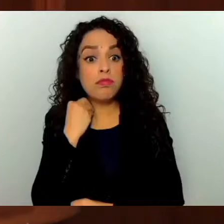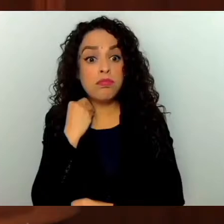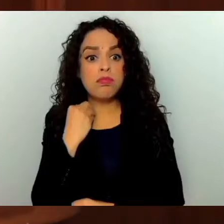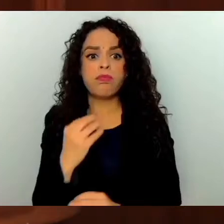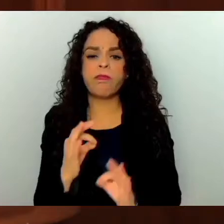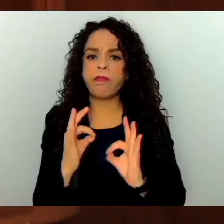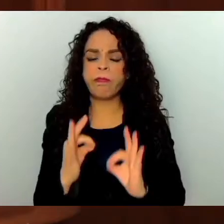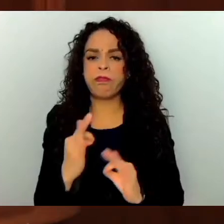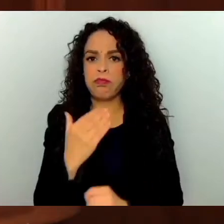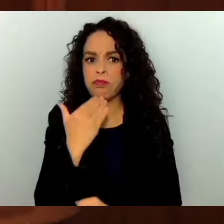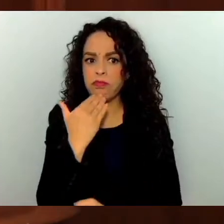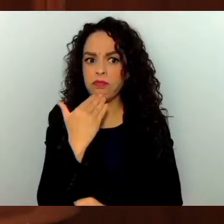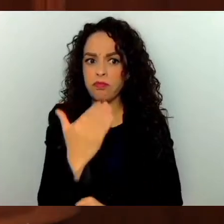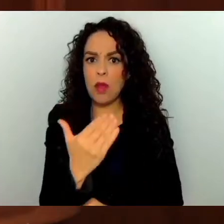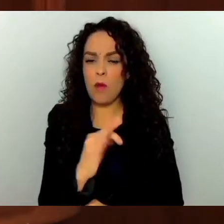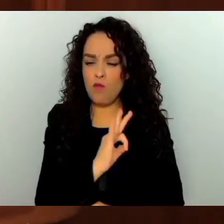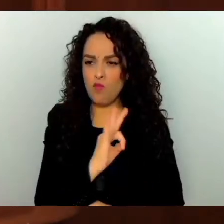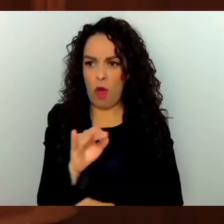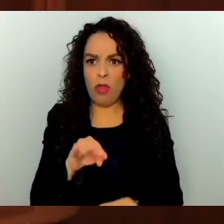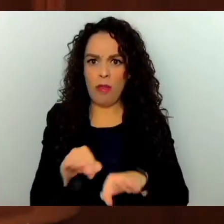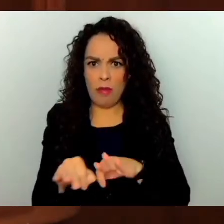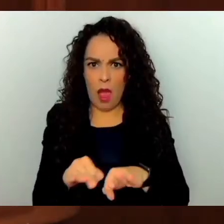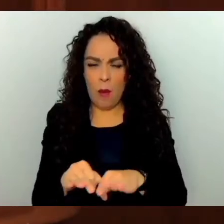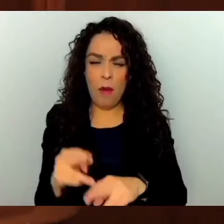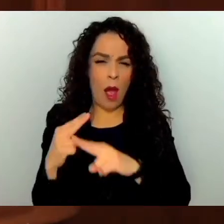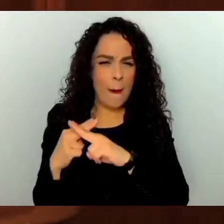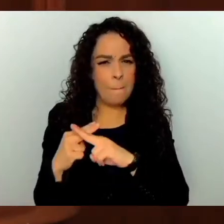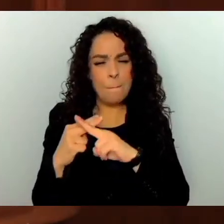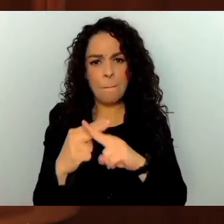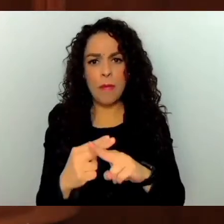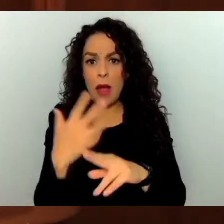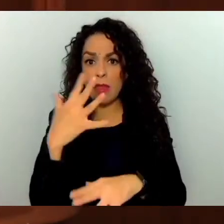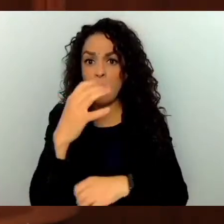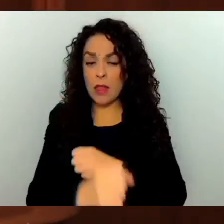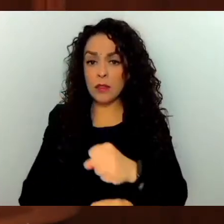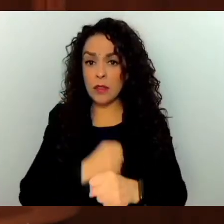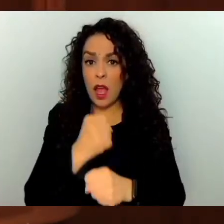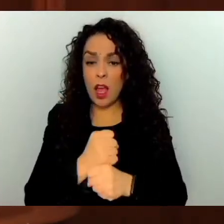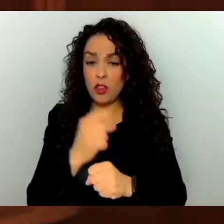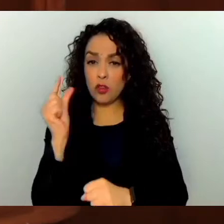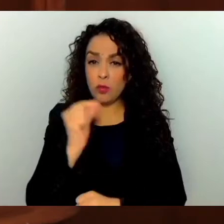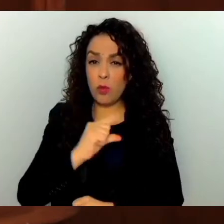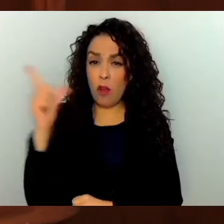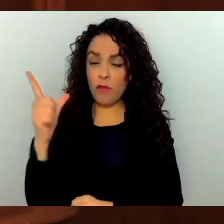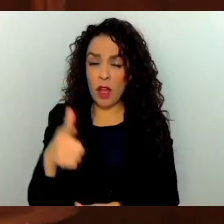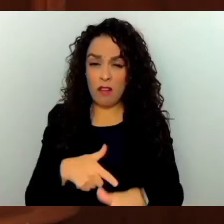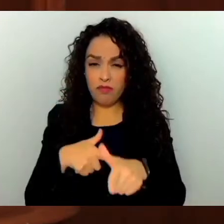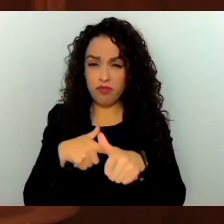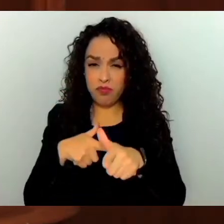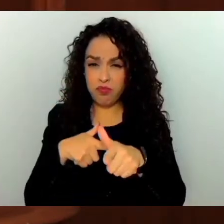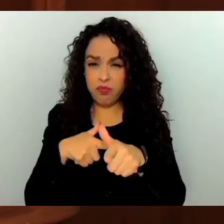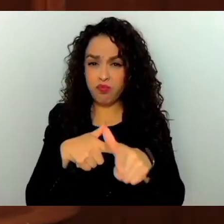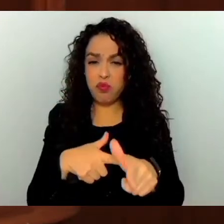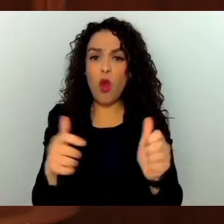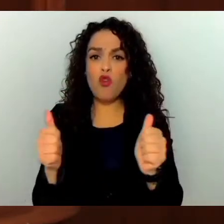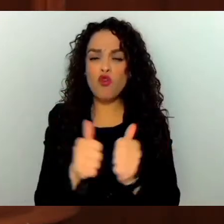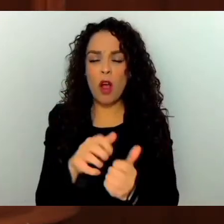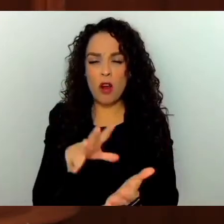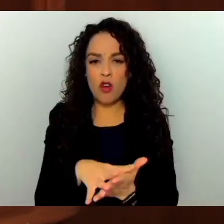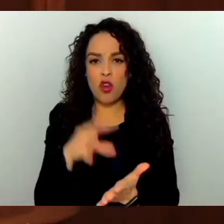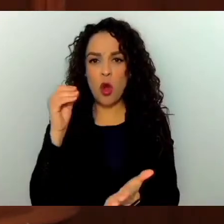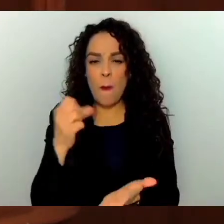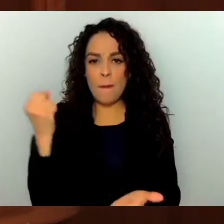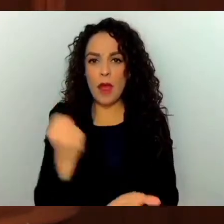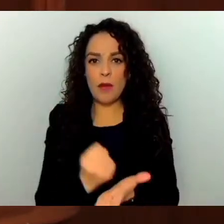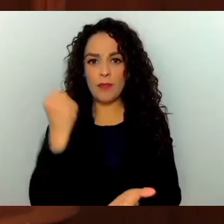para ello y tener por lo menos 10 años de ejercicio profesional, acreditándolo con una copia certificada del título